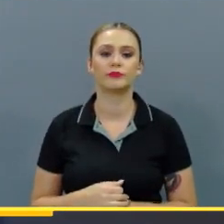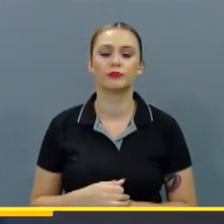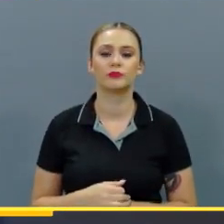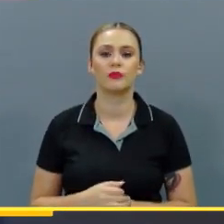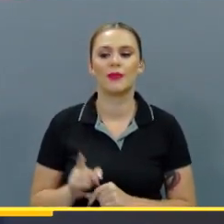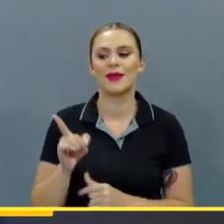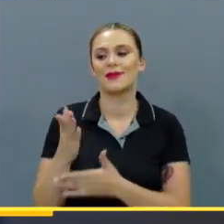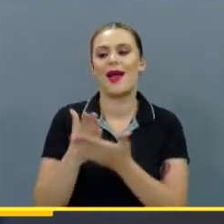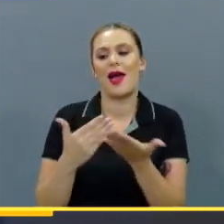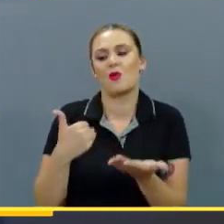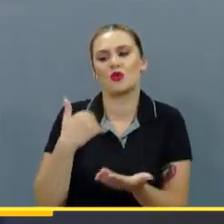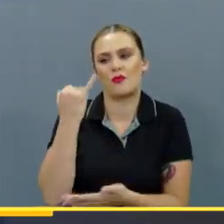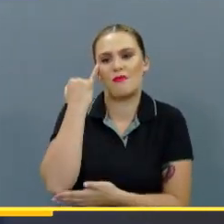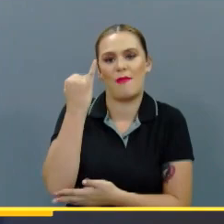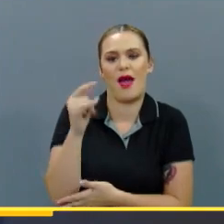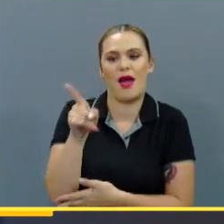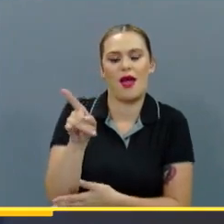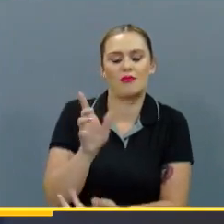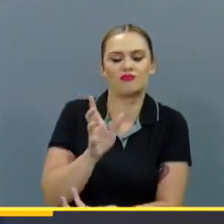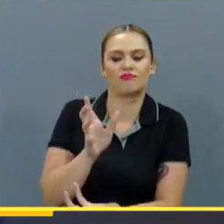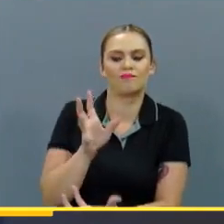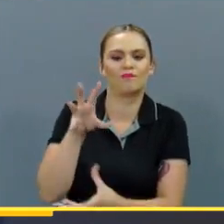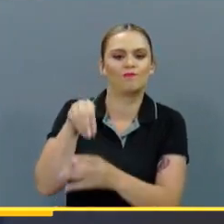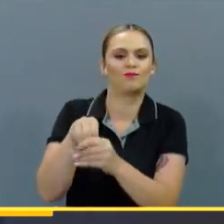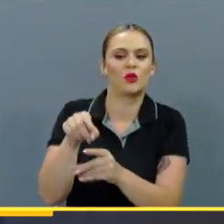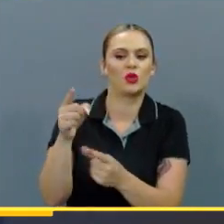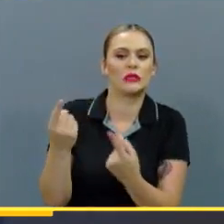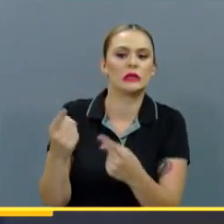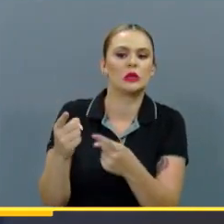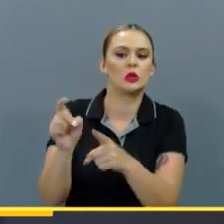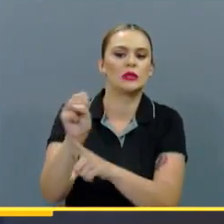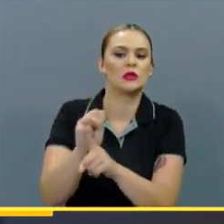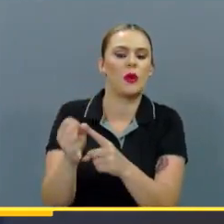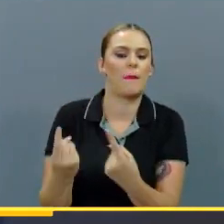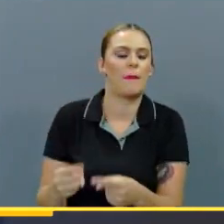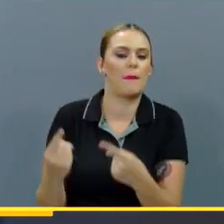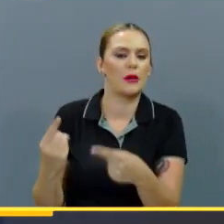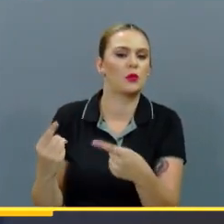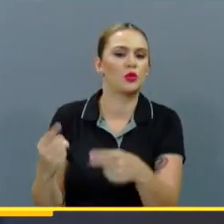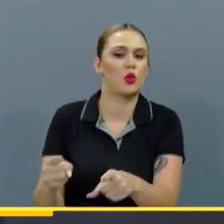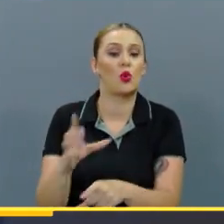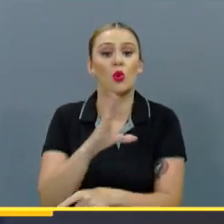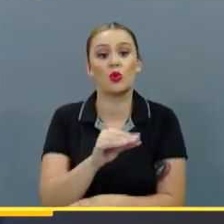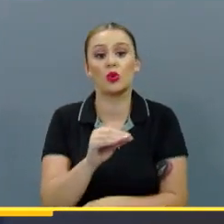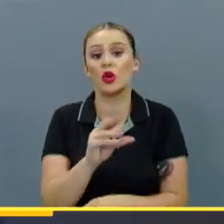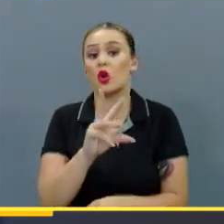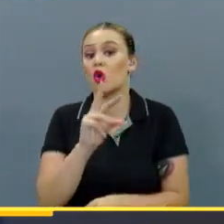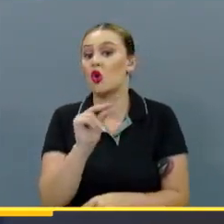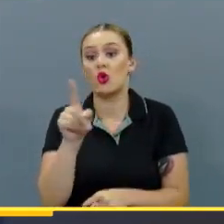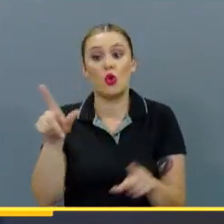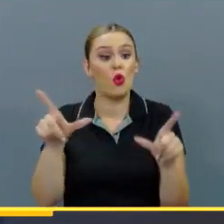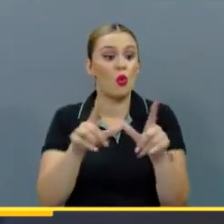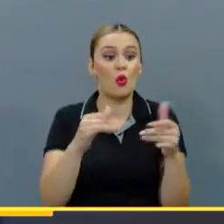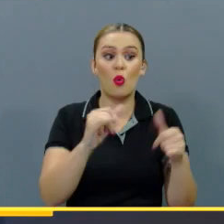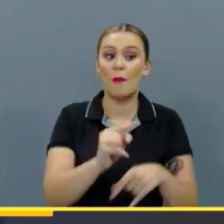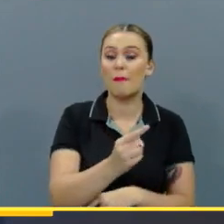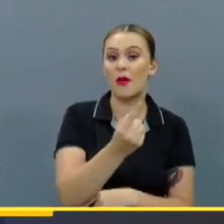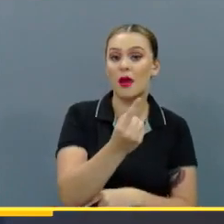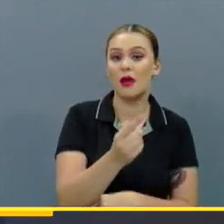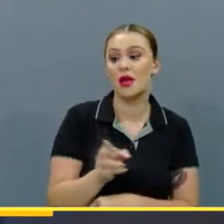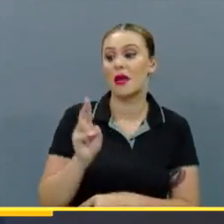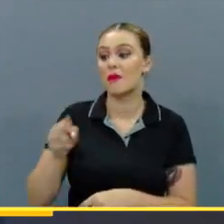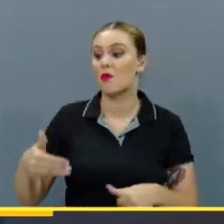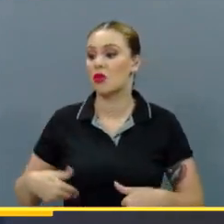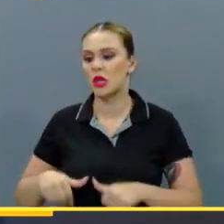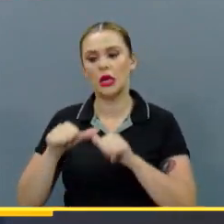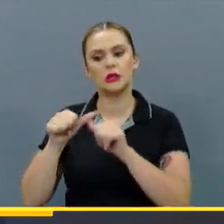Es algo que yo me lo imagino de acuerdo a la sucesión de hechos. Y todavía no es titular. Y el mismo técnico